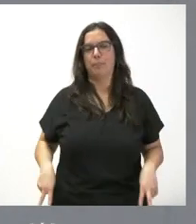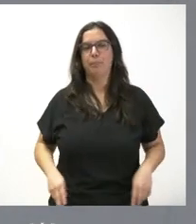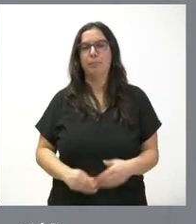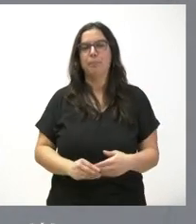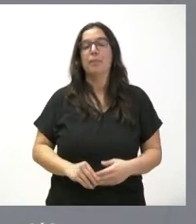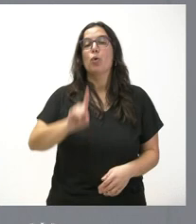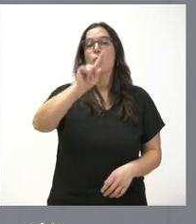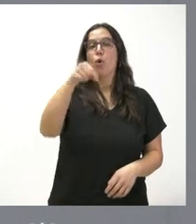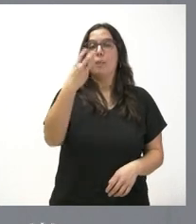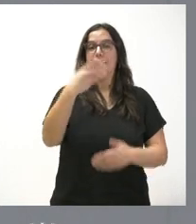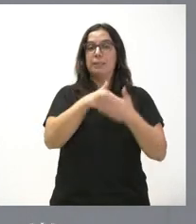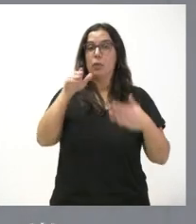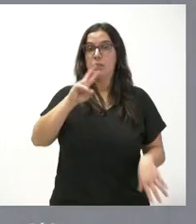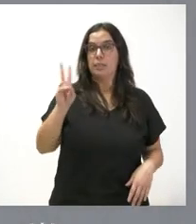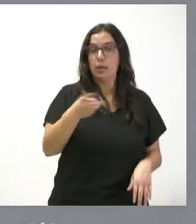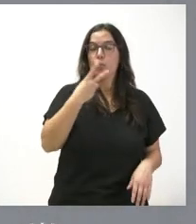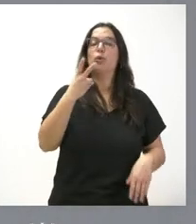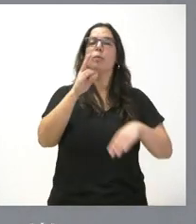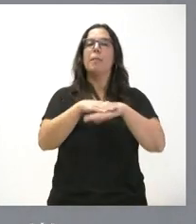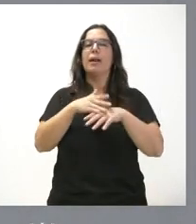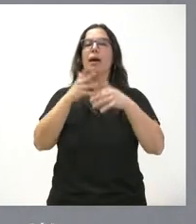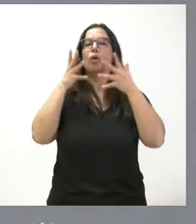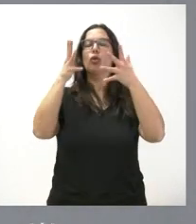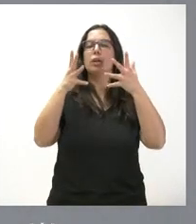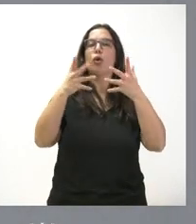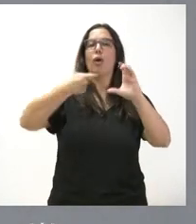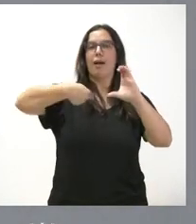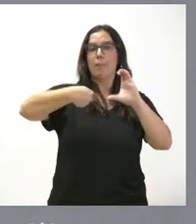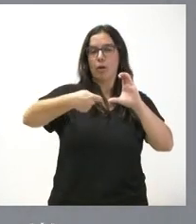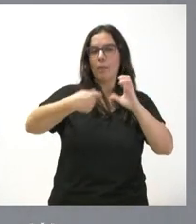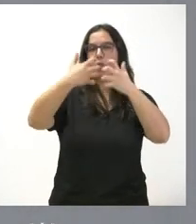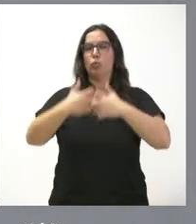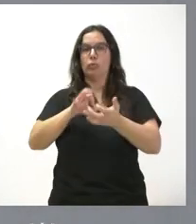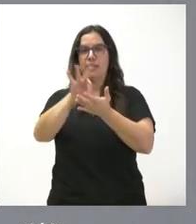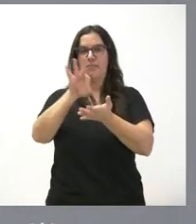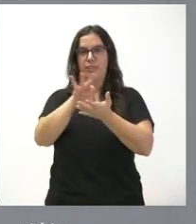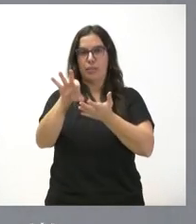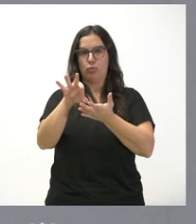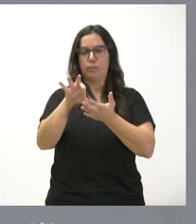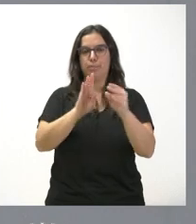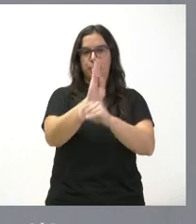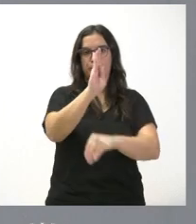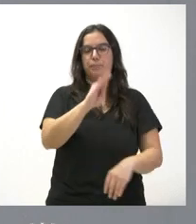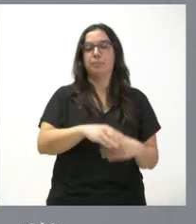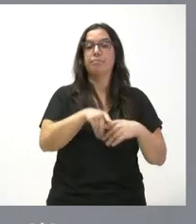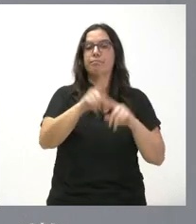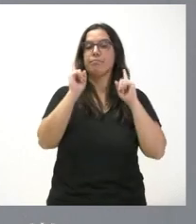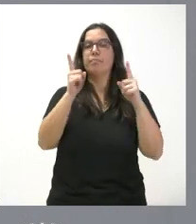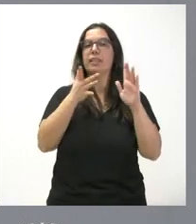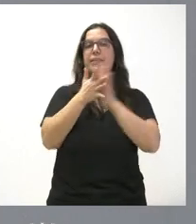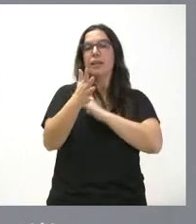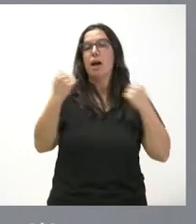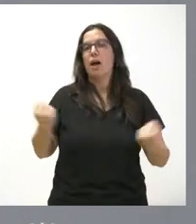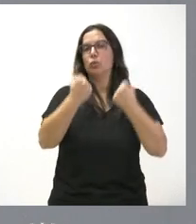1,3 millones de euros para el Consejo de Cámaras de Comercio e Industria y Servicios. En este caso, se trata de diferentes